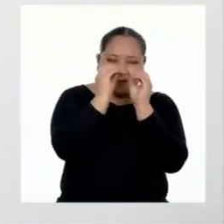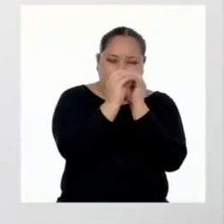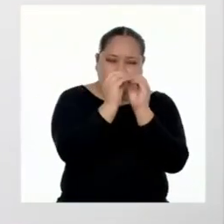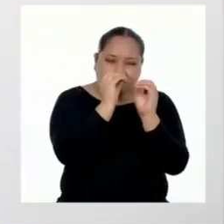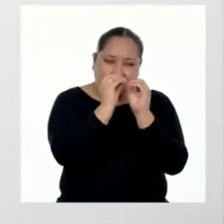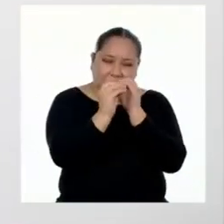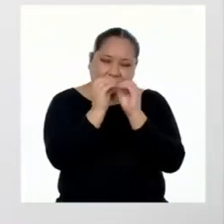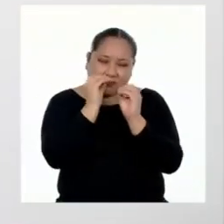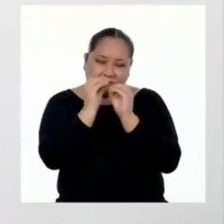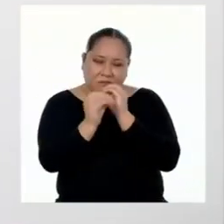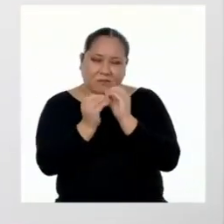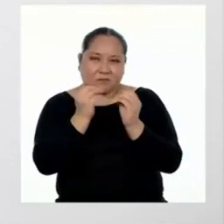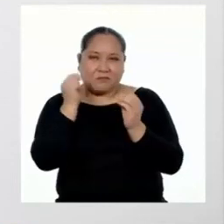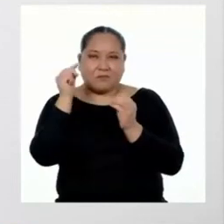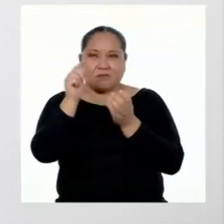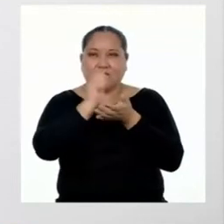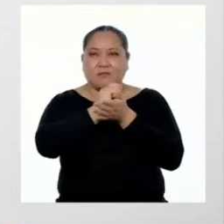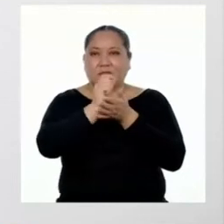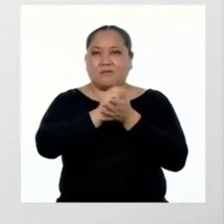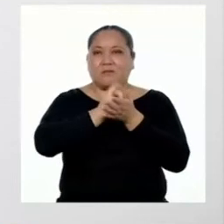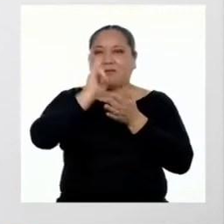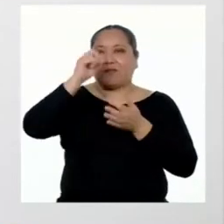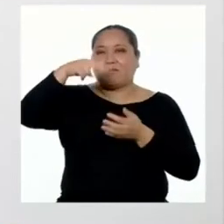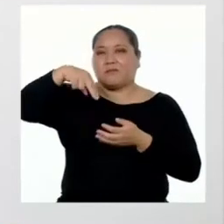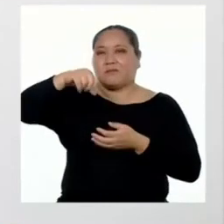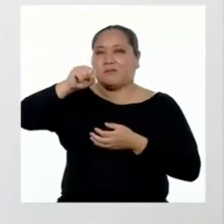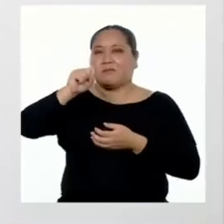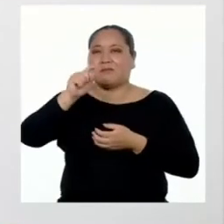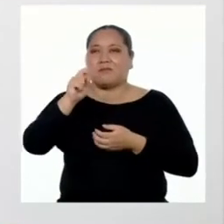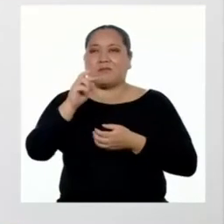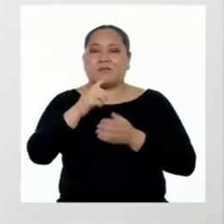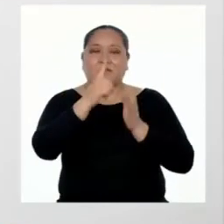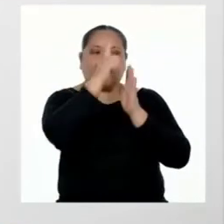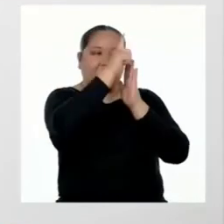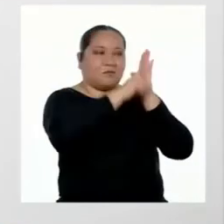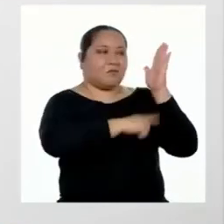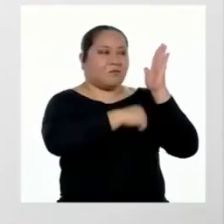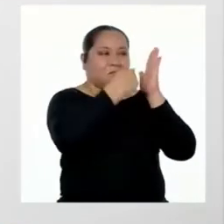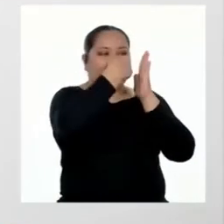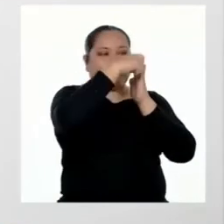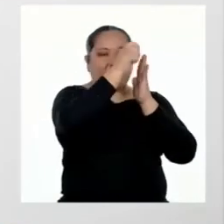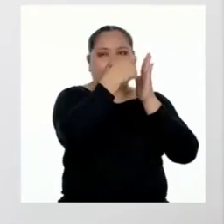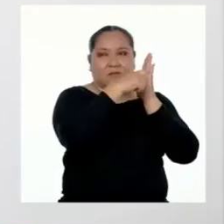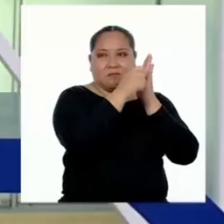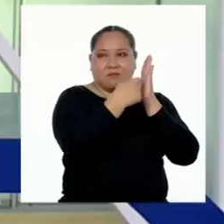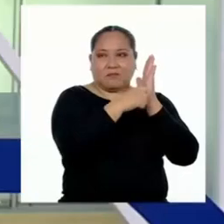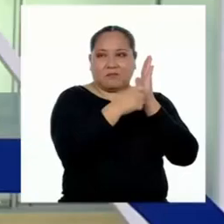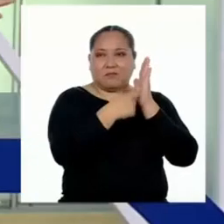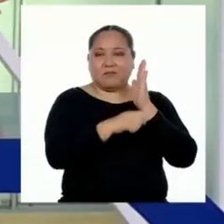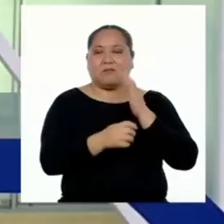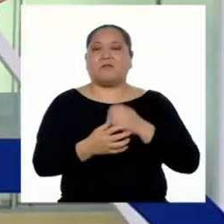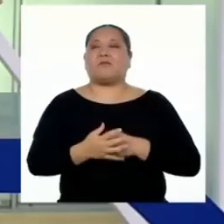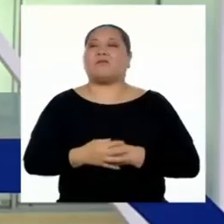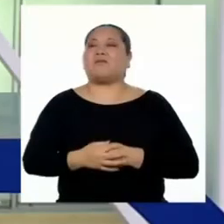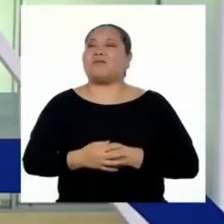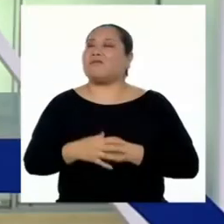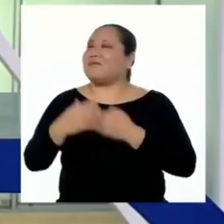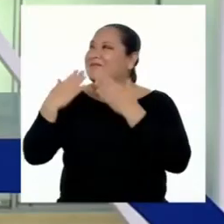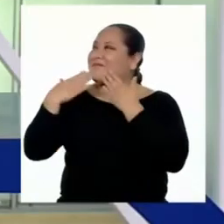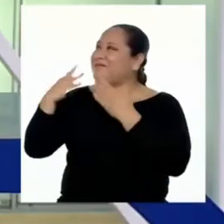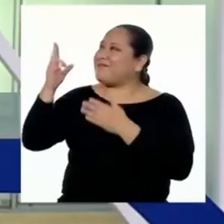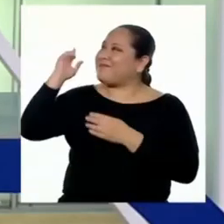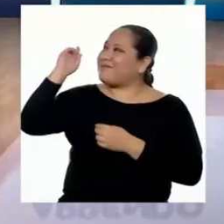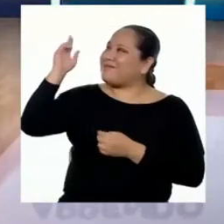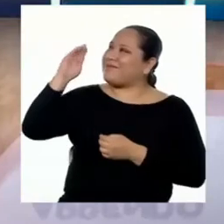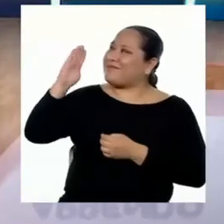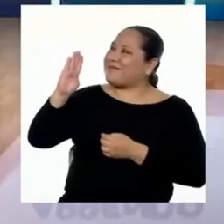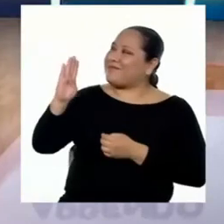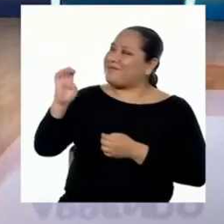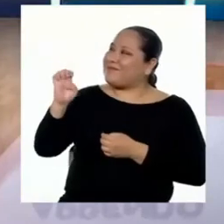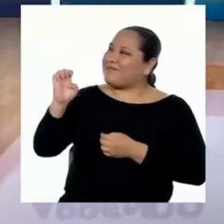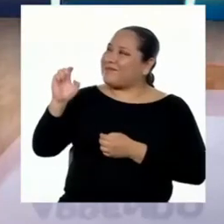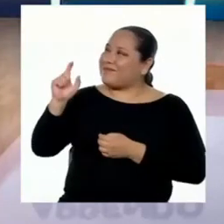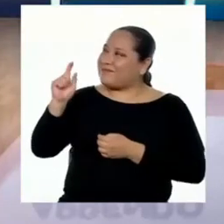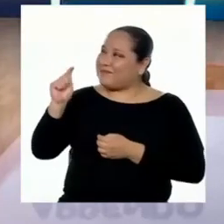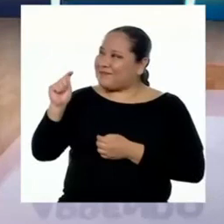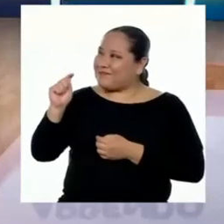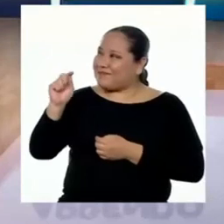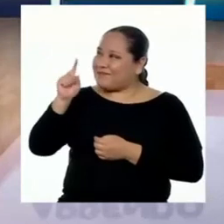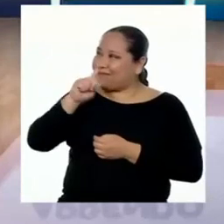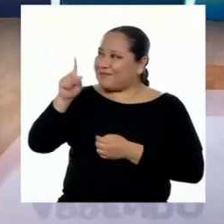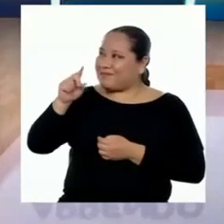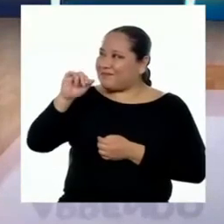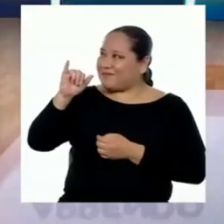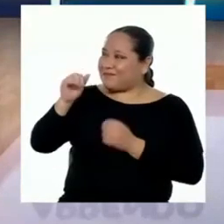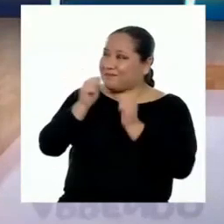corregir los textos instructivos tomando en cuenta la lista de cotejo. Muchas gracias, profesora Bexy, por